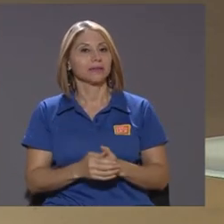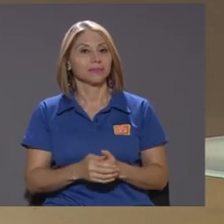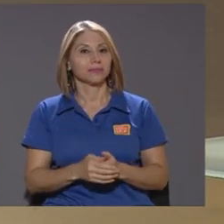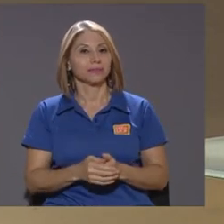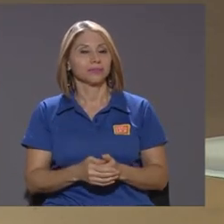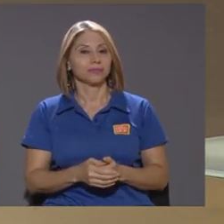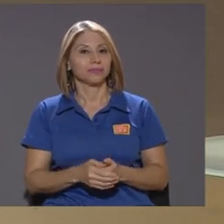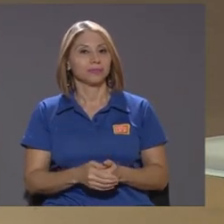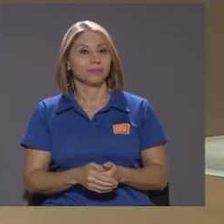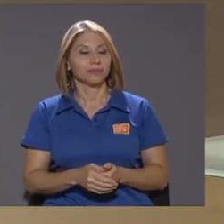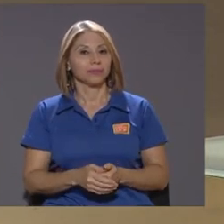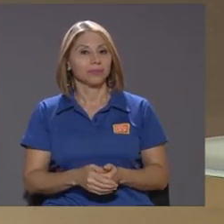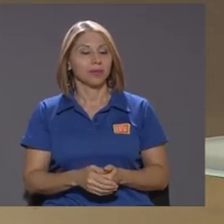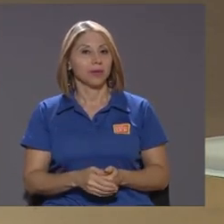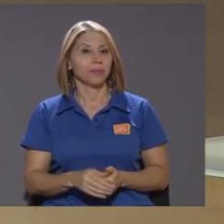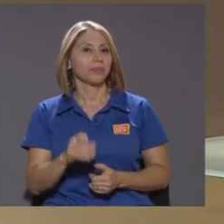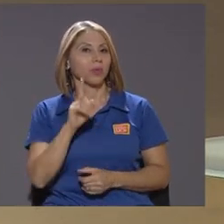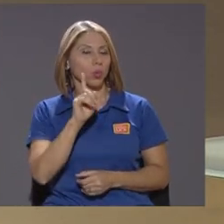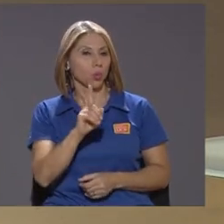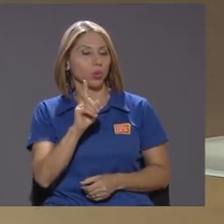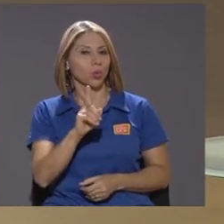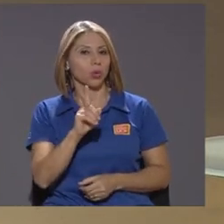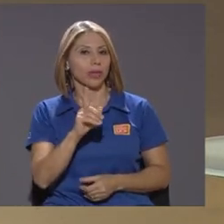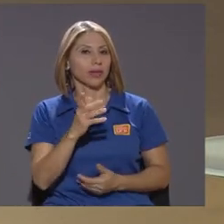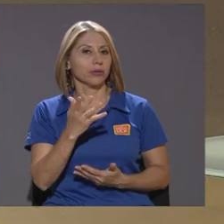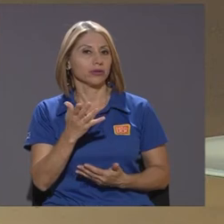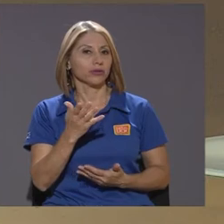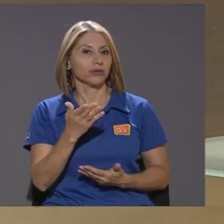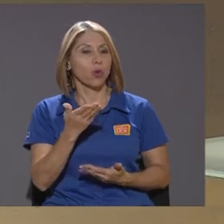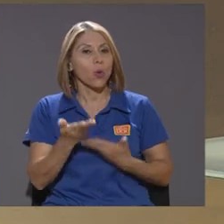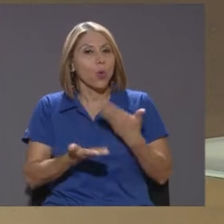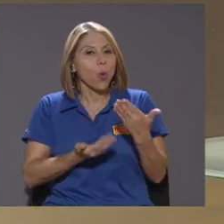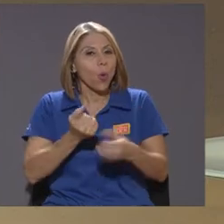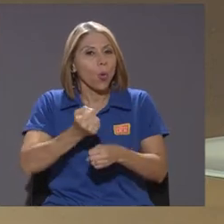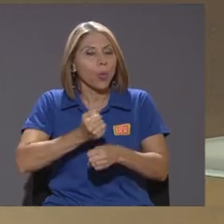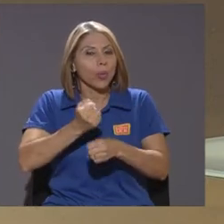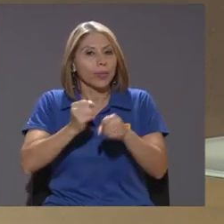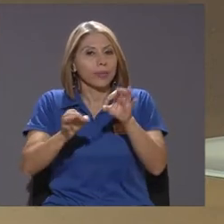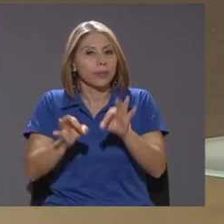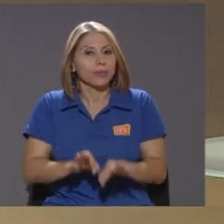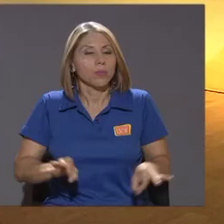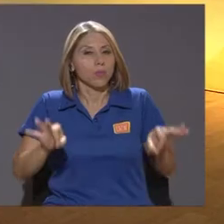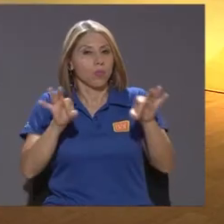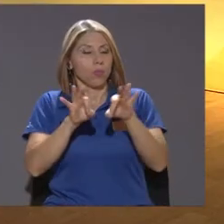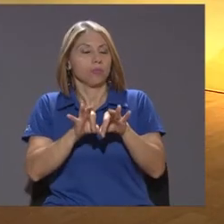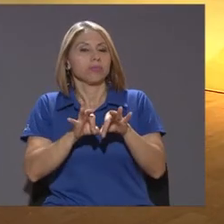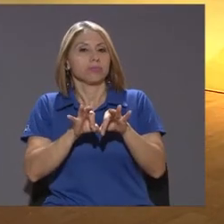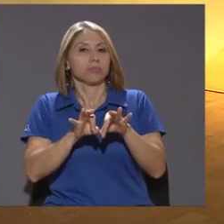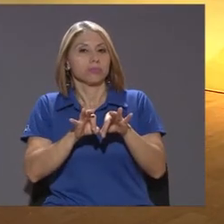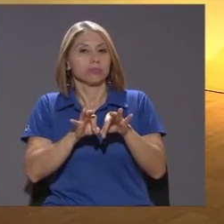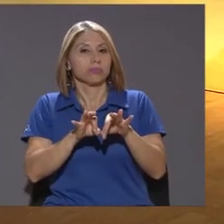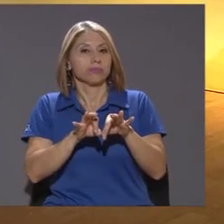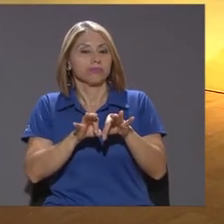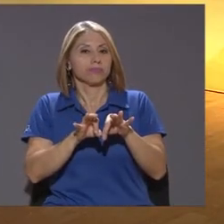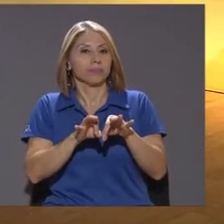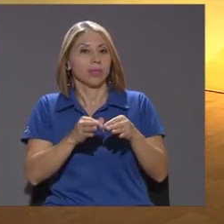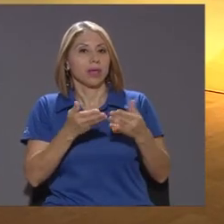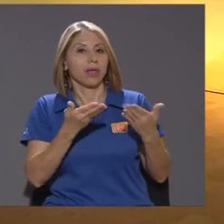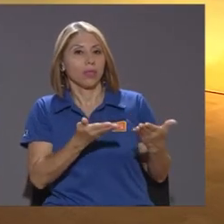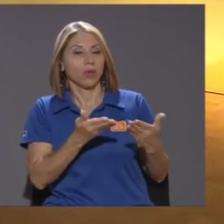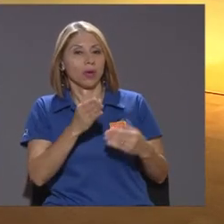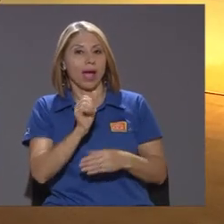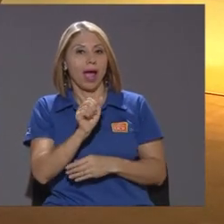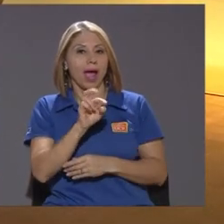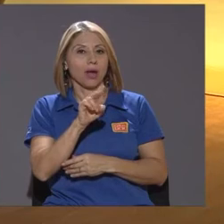y una de las contribuciones importantes que tanto don Herodes